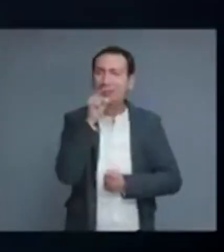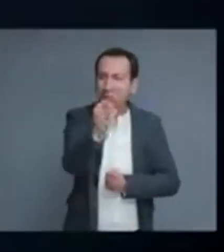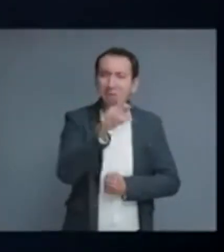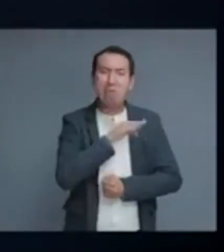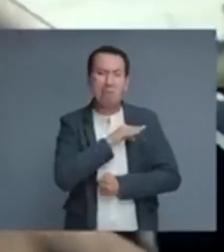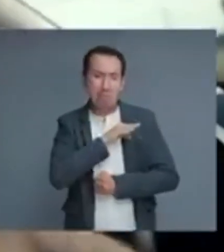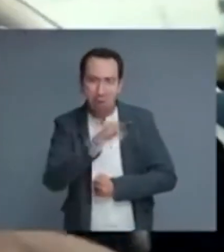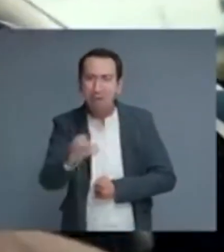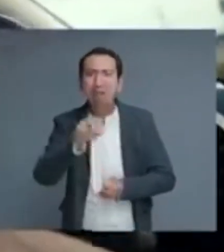Noticias